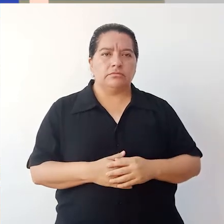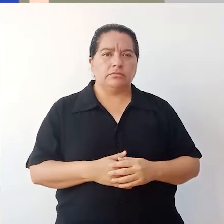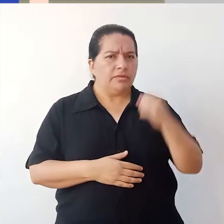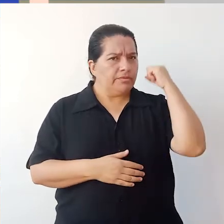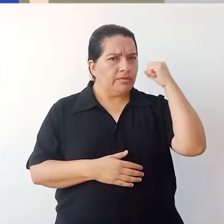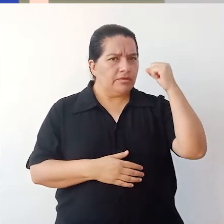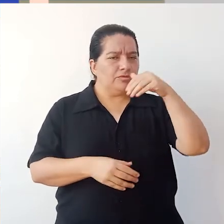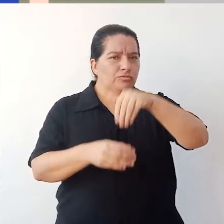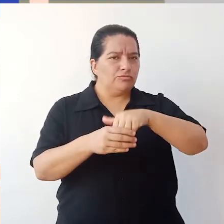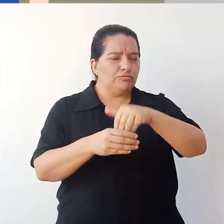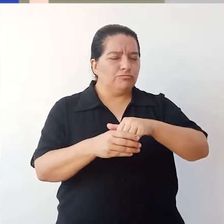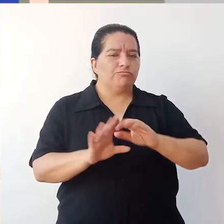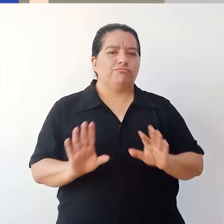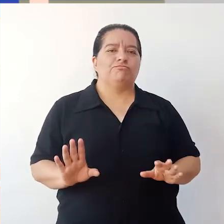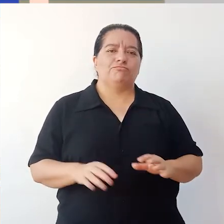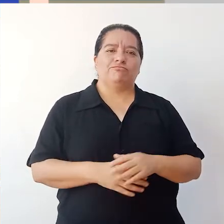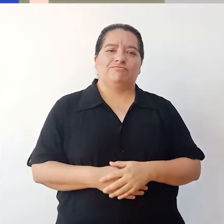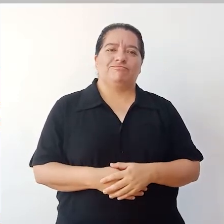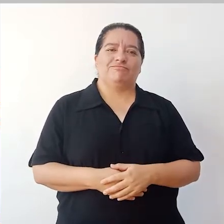excepción alguna.